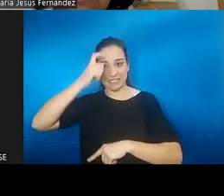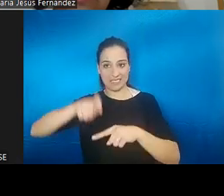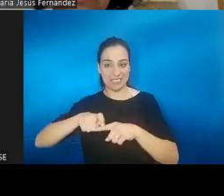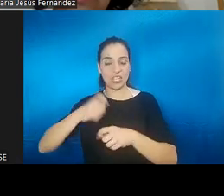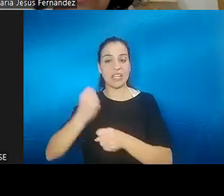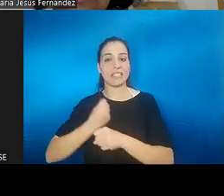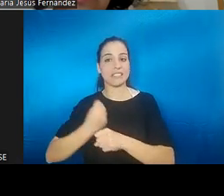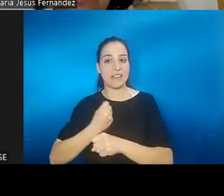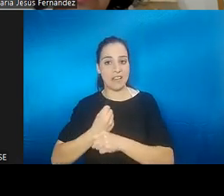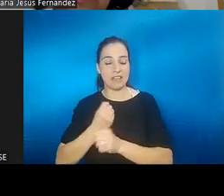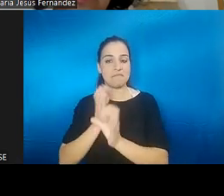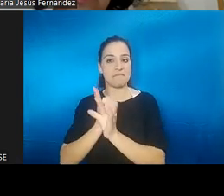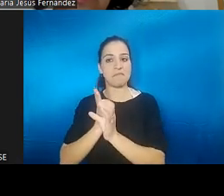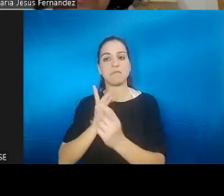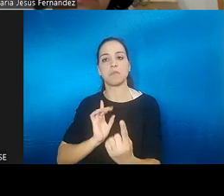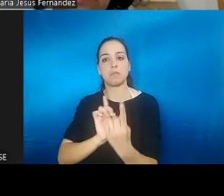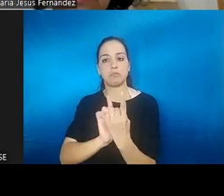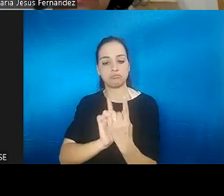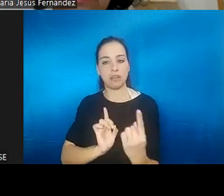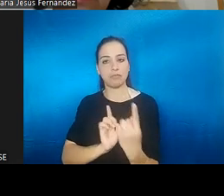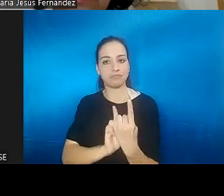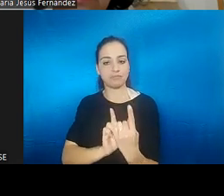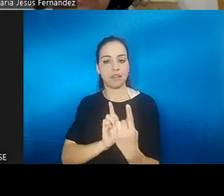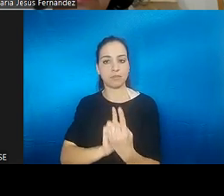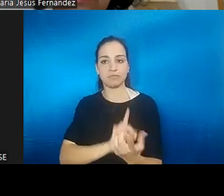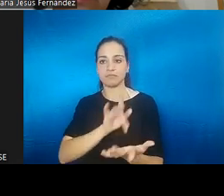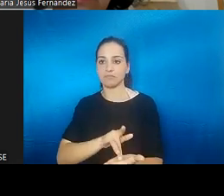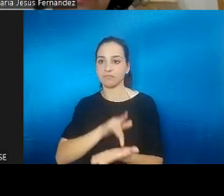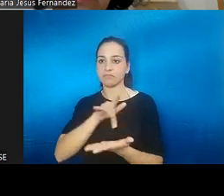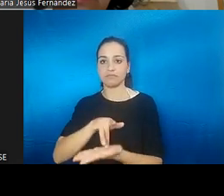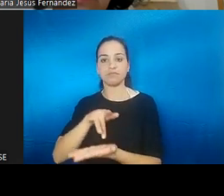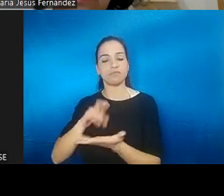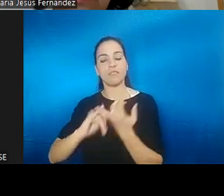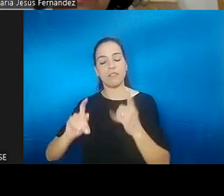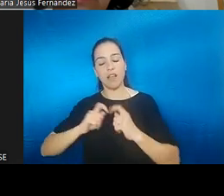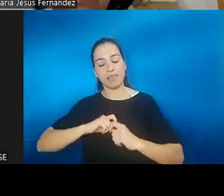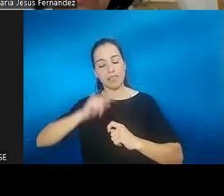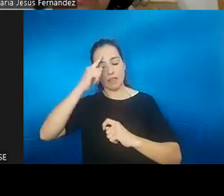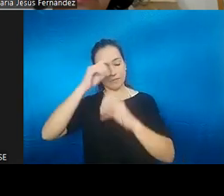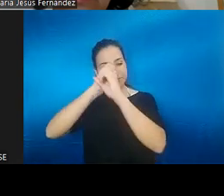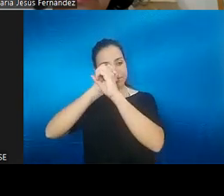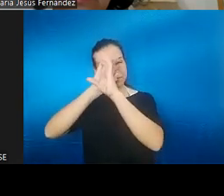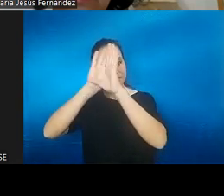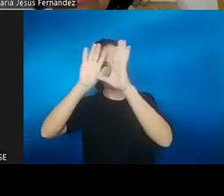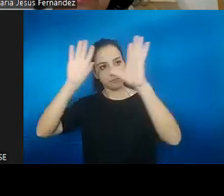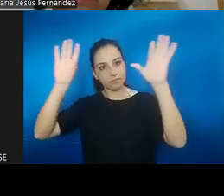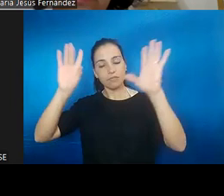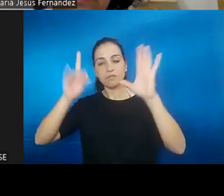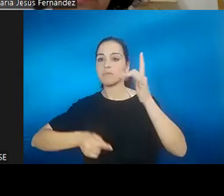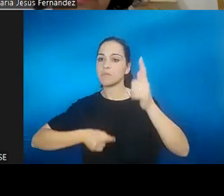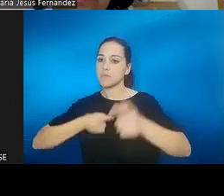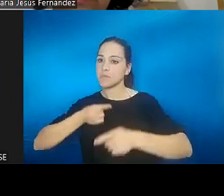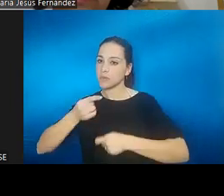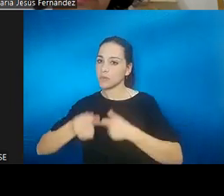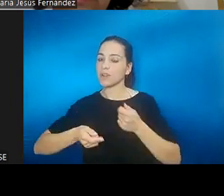a que te ayude a reelaborar esto, poco a poco vas a ir generando como un mapa mental y emocional más claro que te va